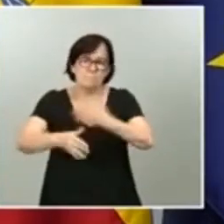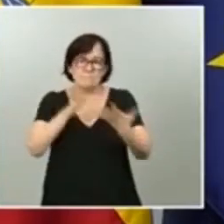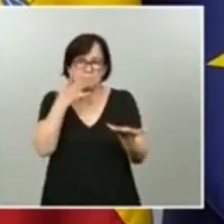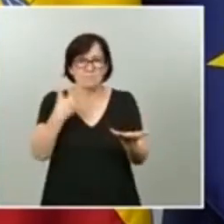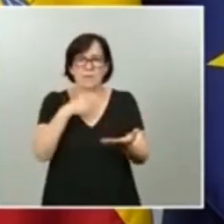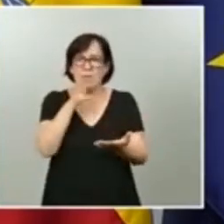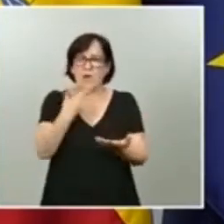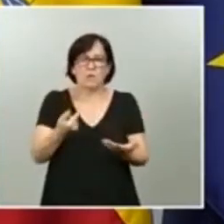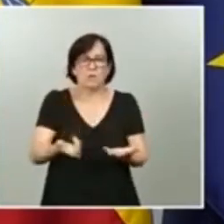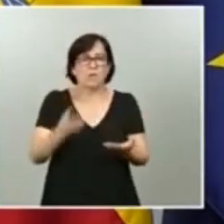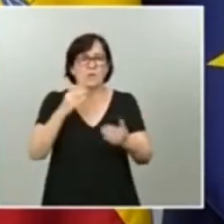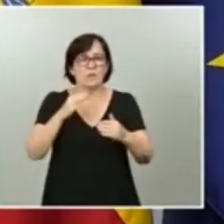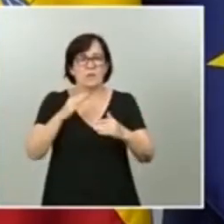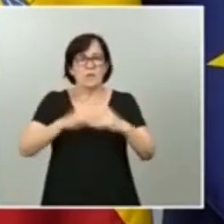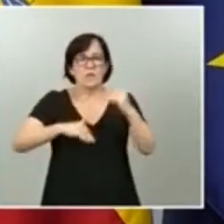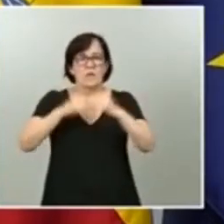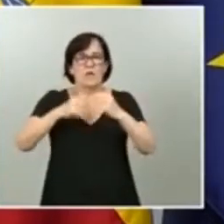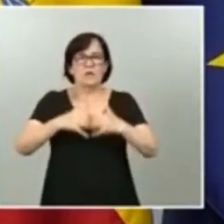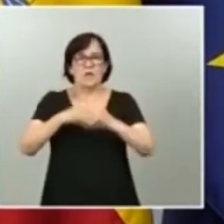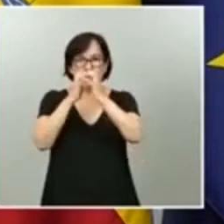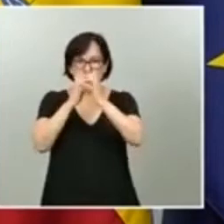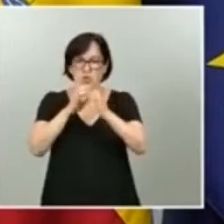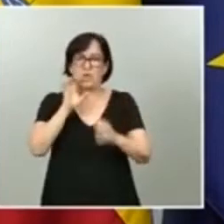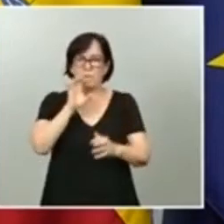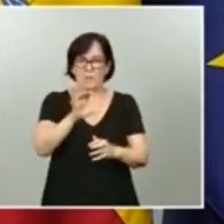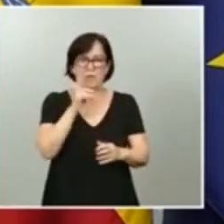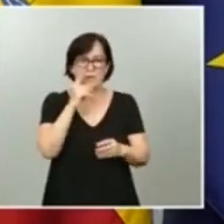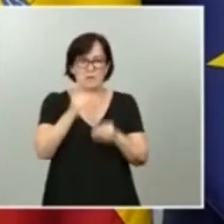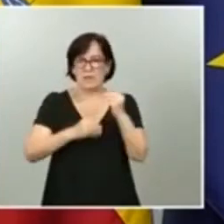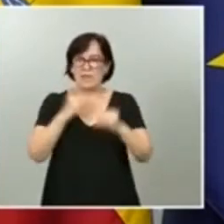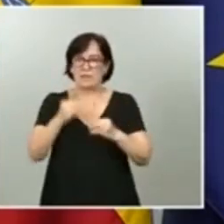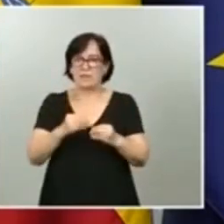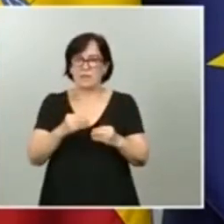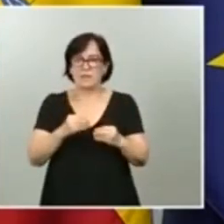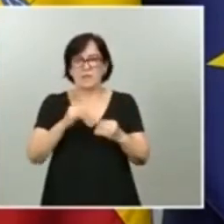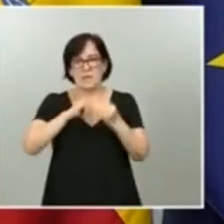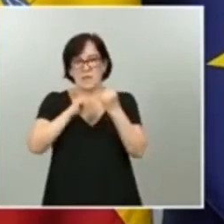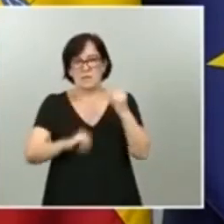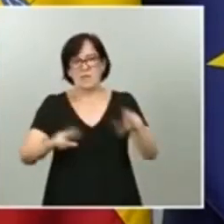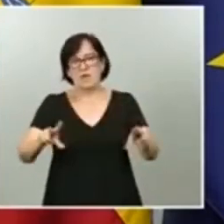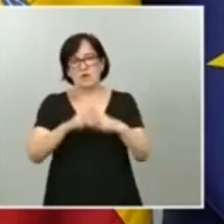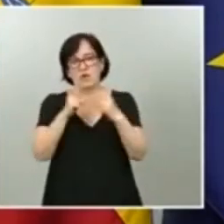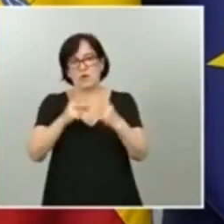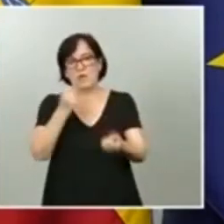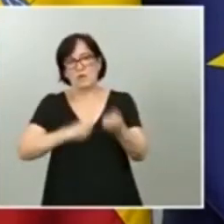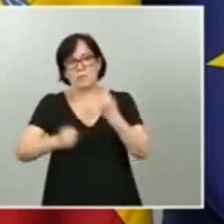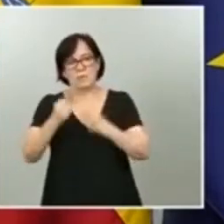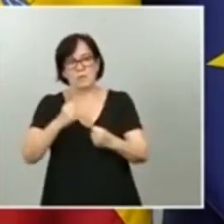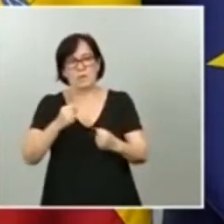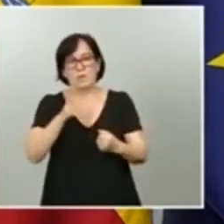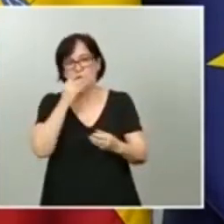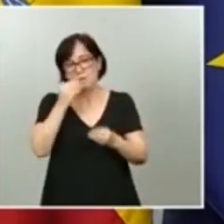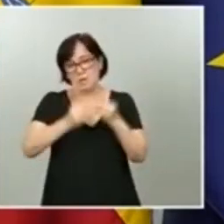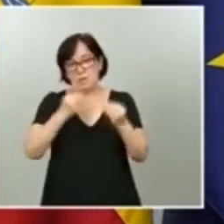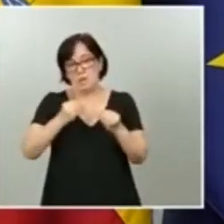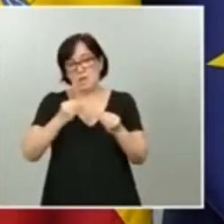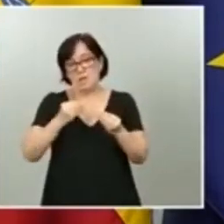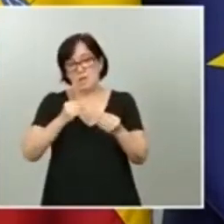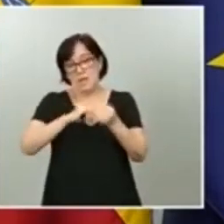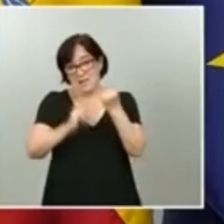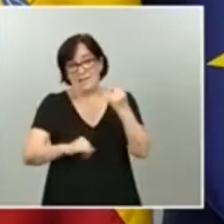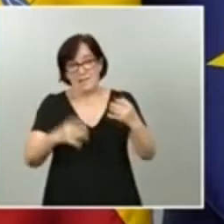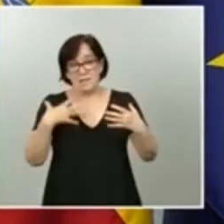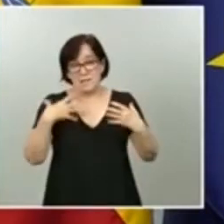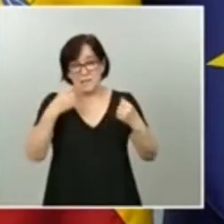en la reconstrucción de país y, por tanto, en salir de esta crisis social y económica en la que nos ha metido la crisis sanitaria. Y